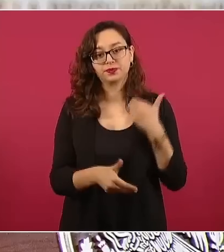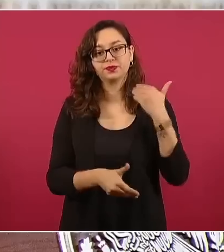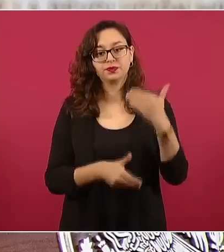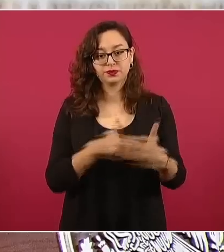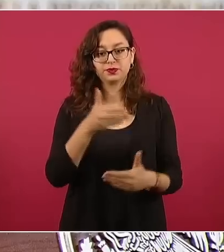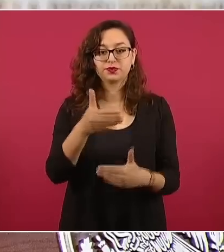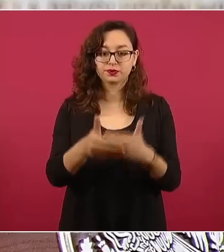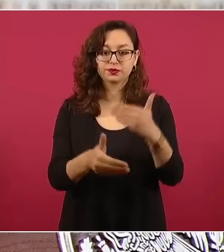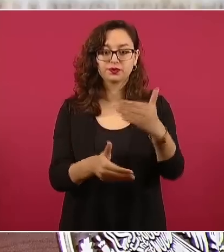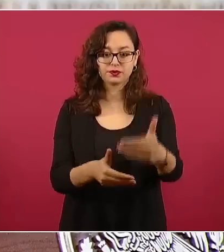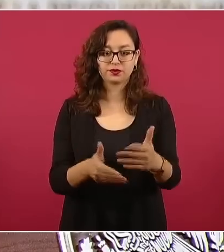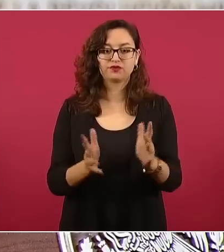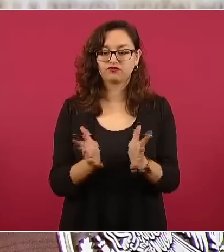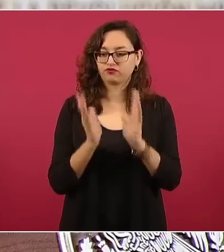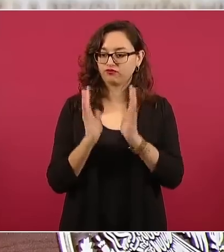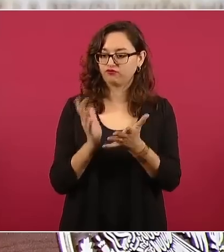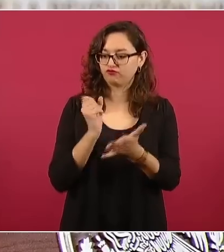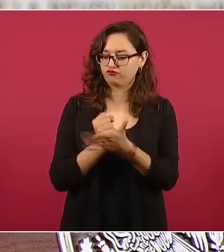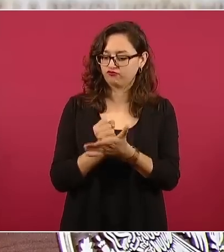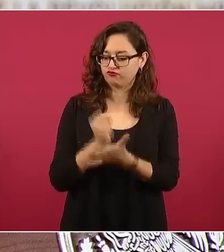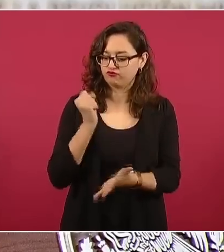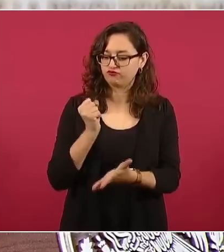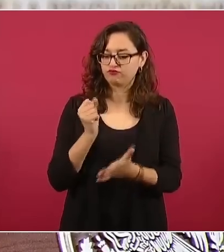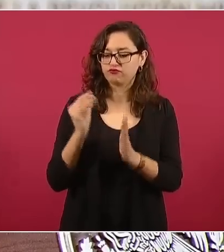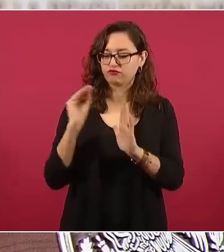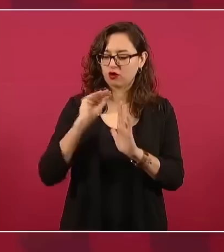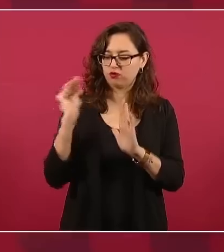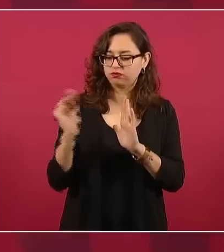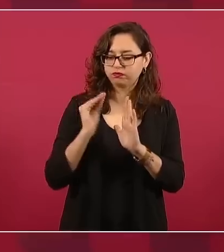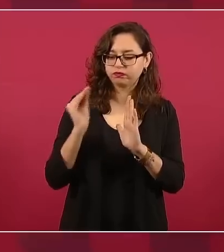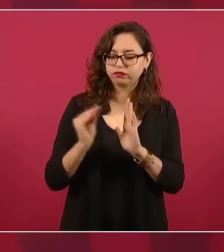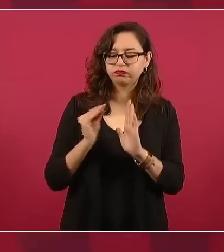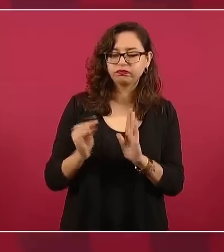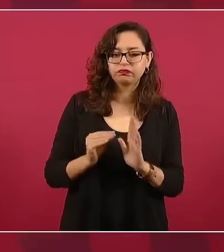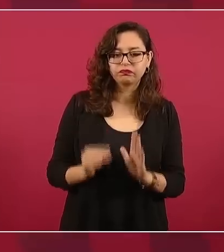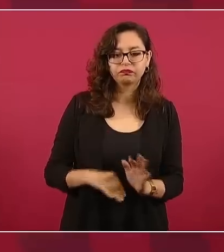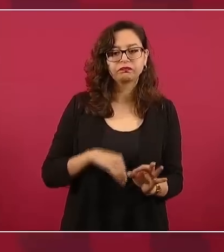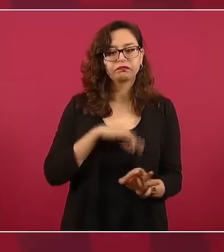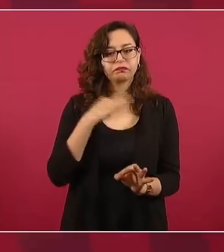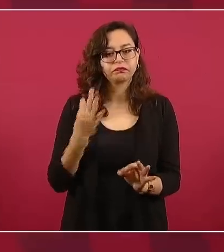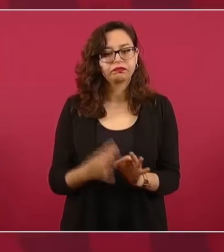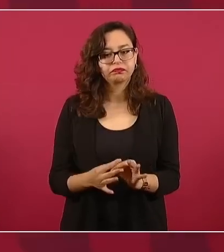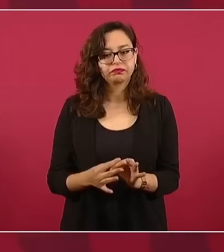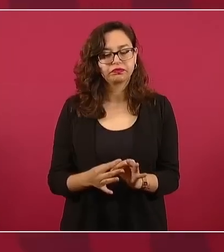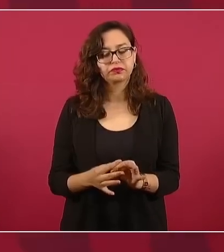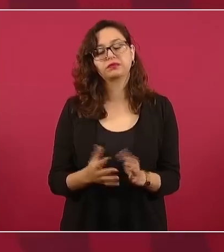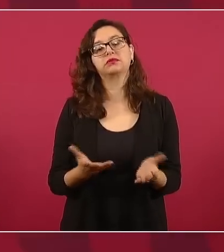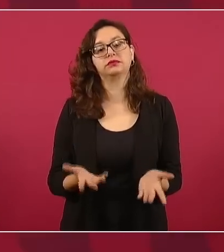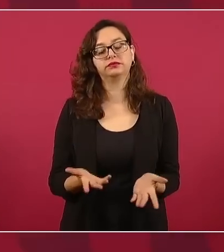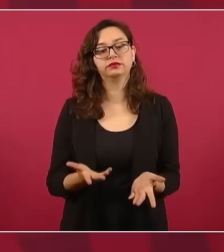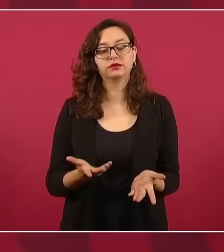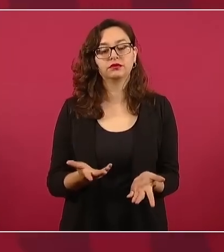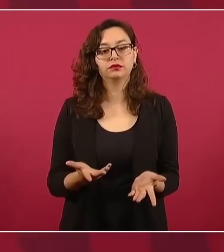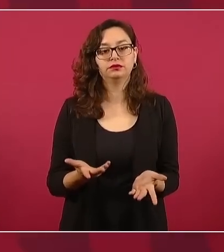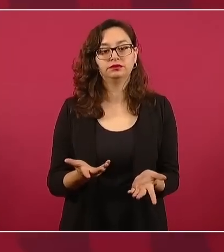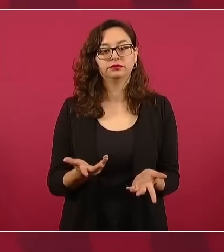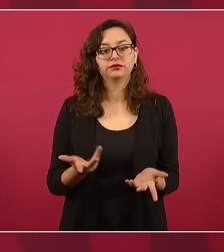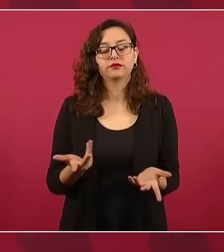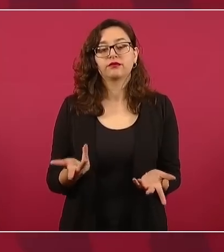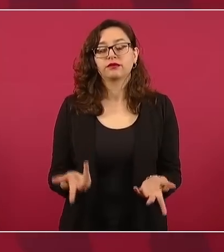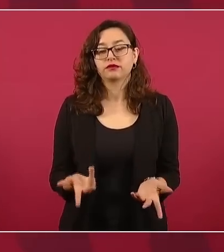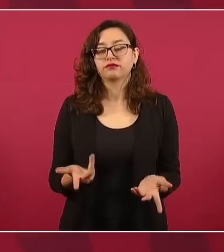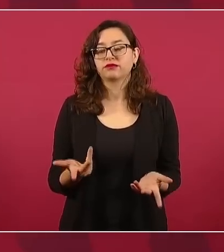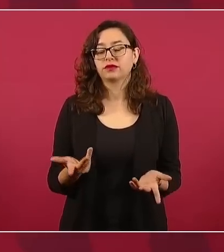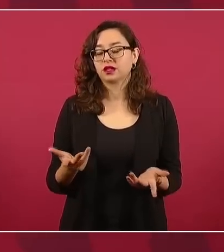han sido aprobados. Después de consultas, no sólo